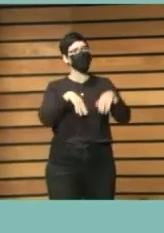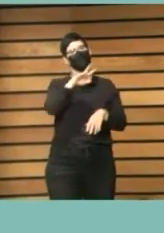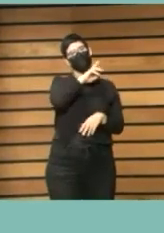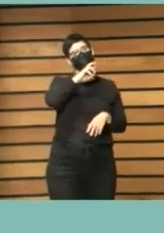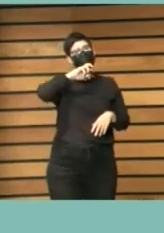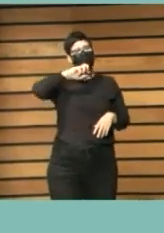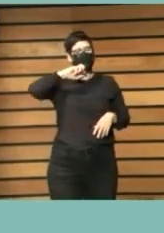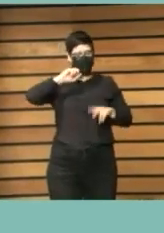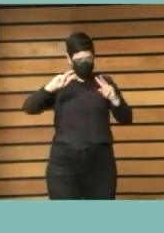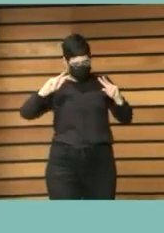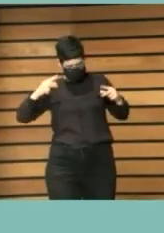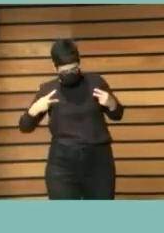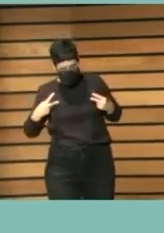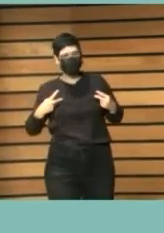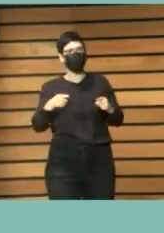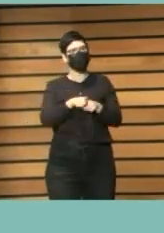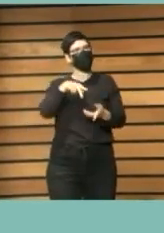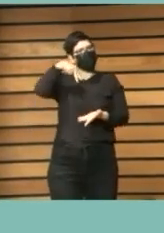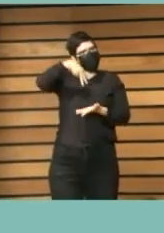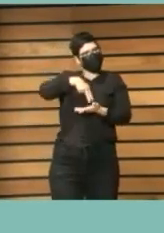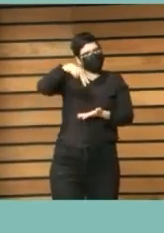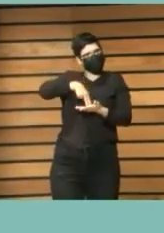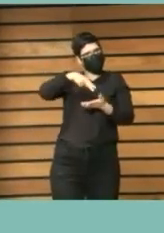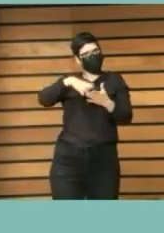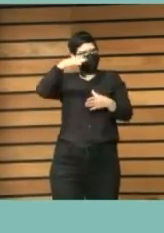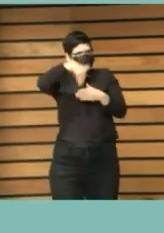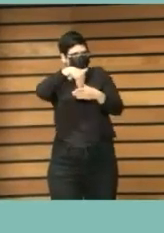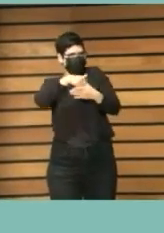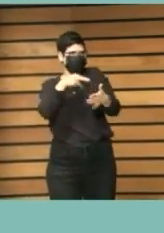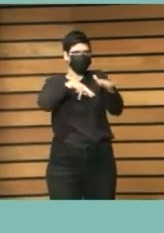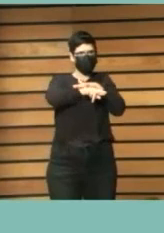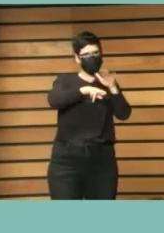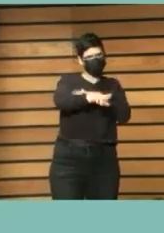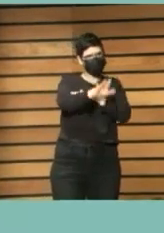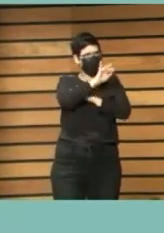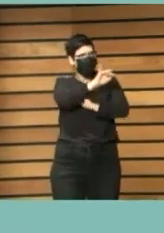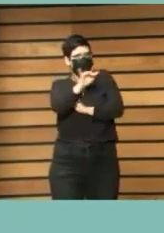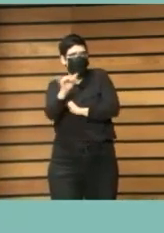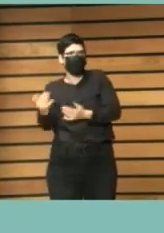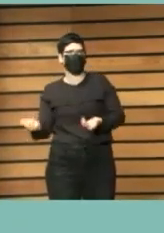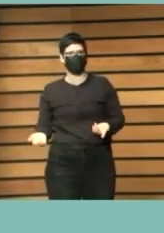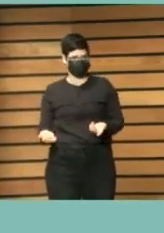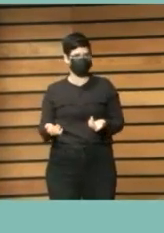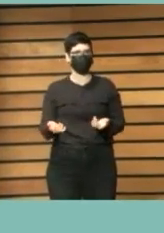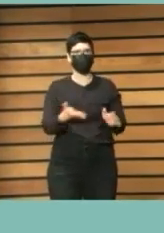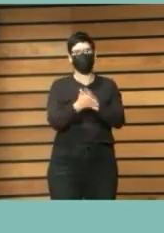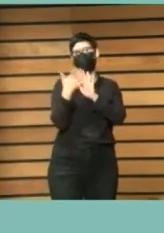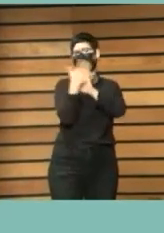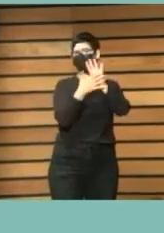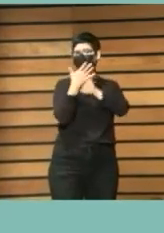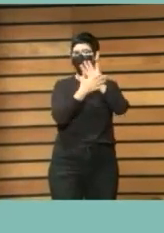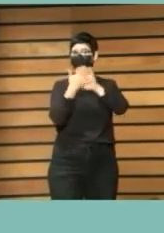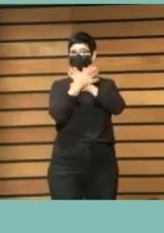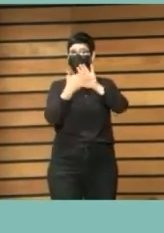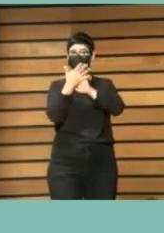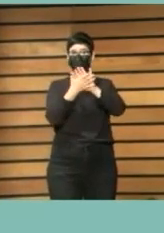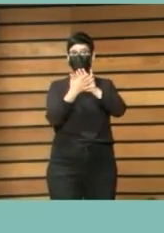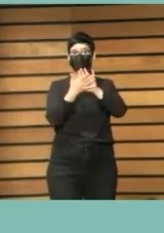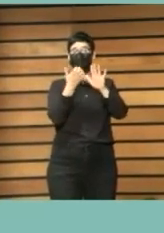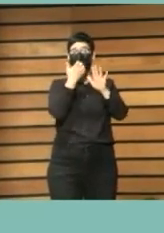tener presencia tener contenidos tener recursos porque estabas hablando de que esto va dotado con personal